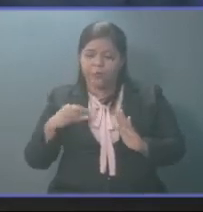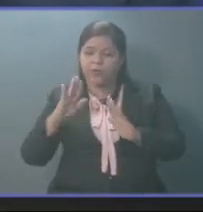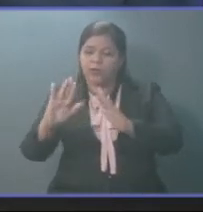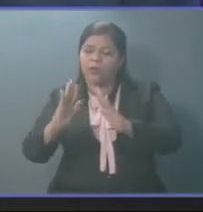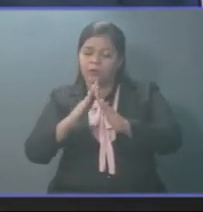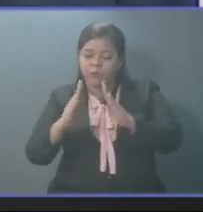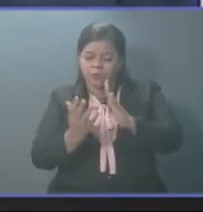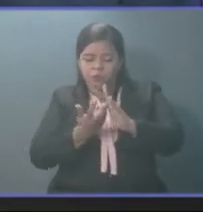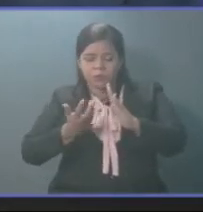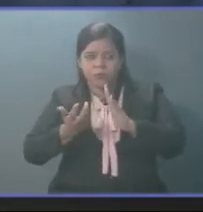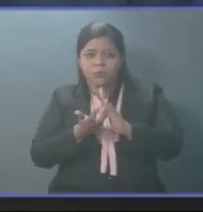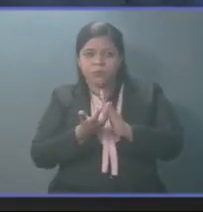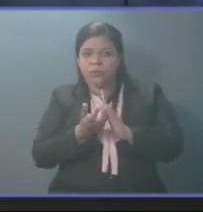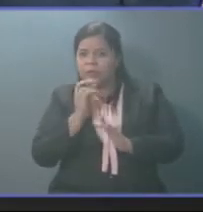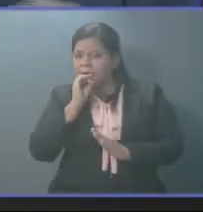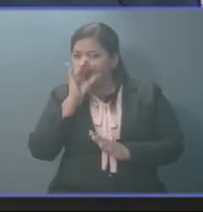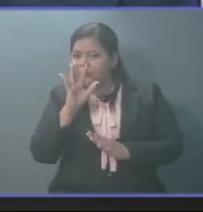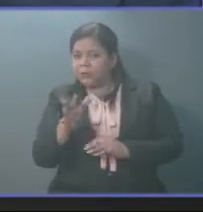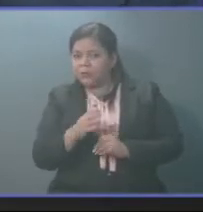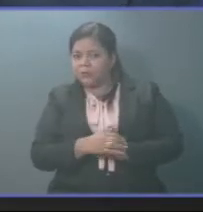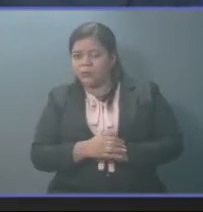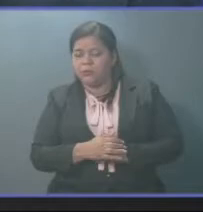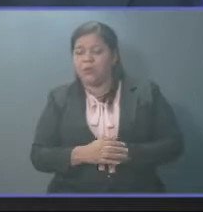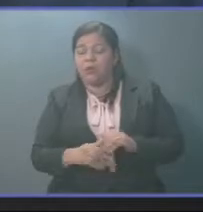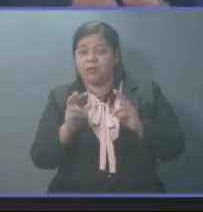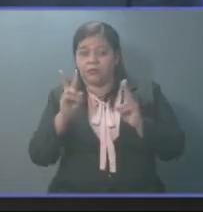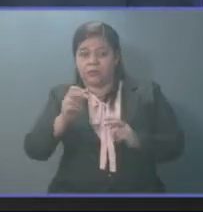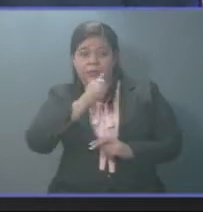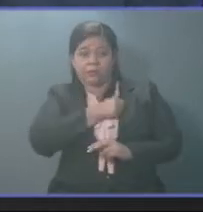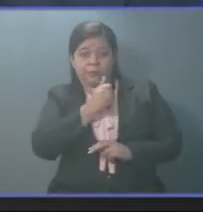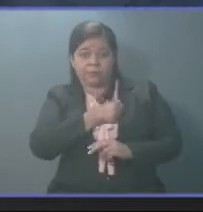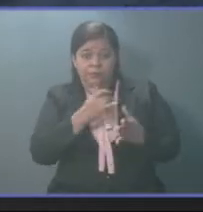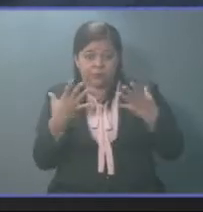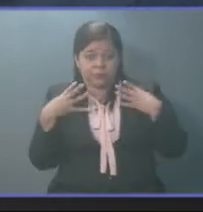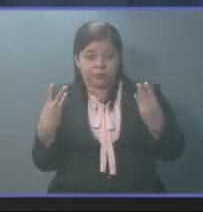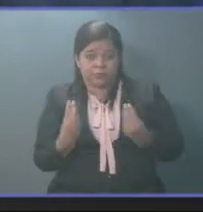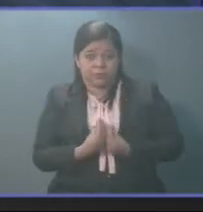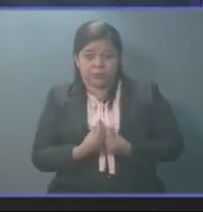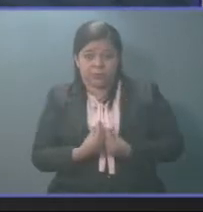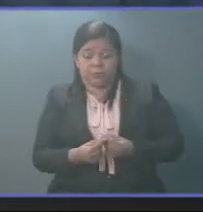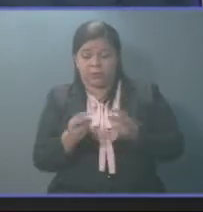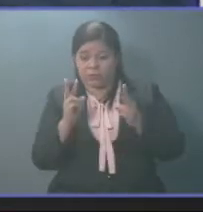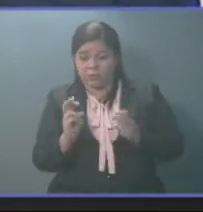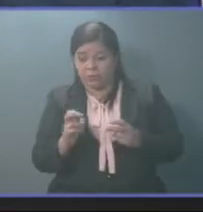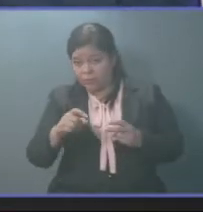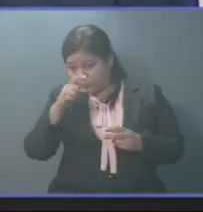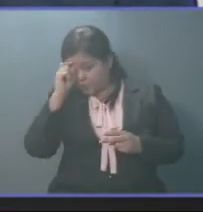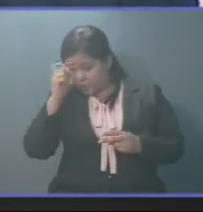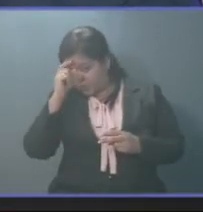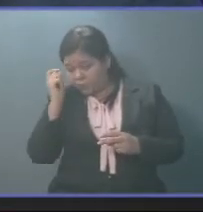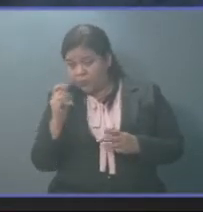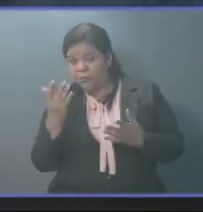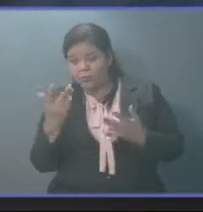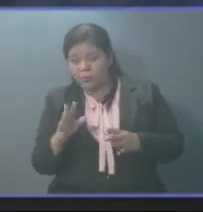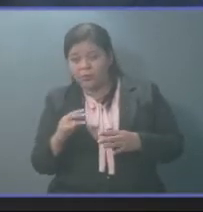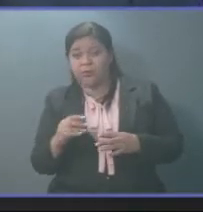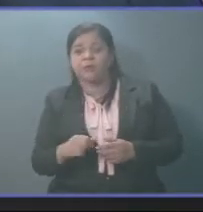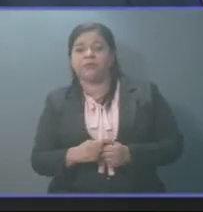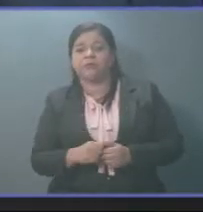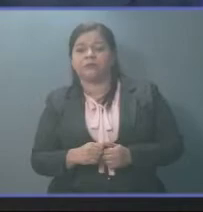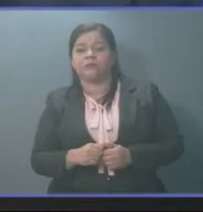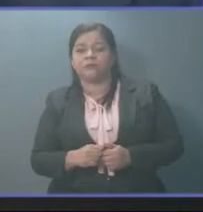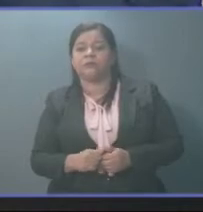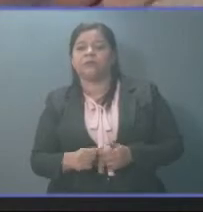Se habla incluso de la reconstrucción social que no es acaso con el empleo que se reconstruyen los tejidos sociales.